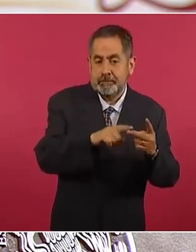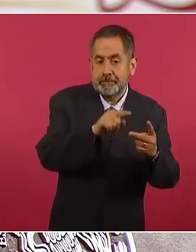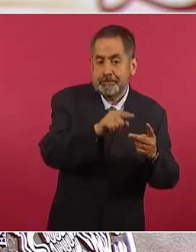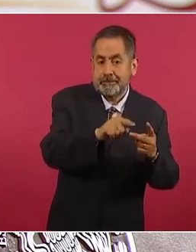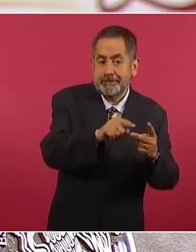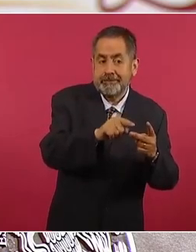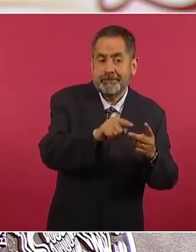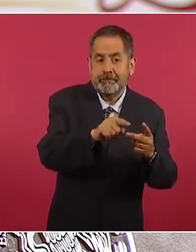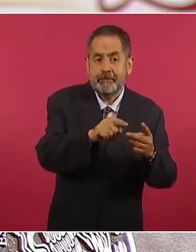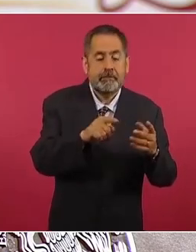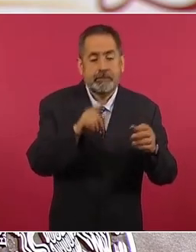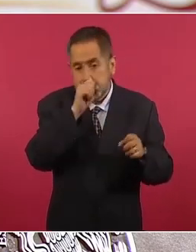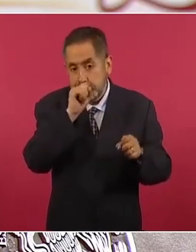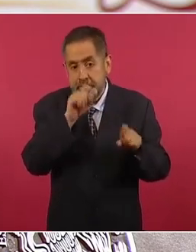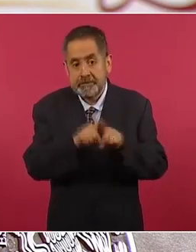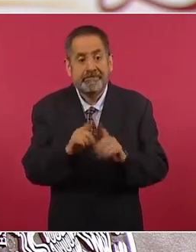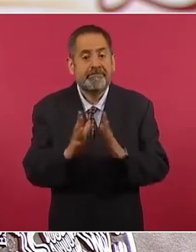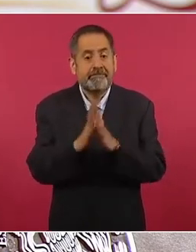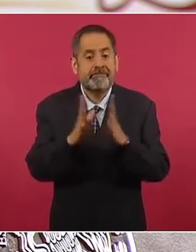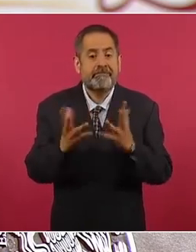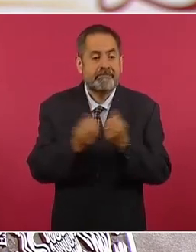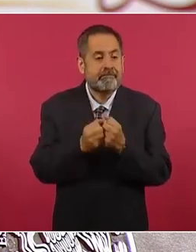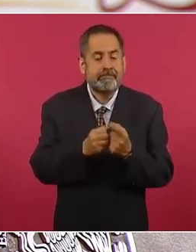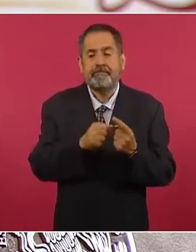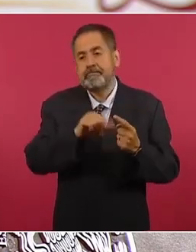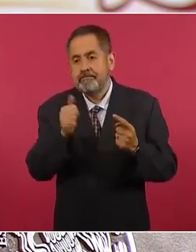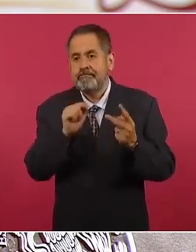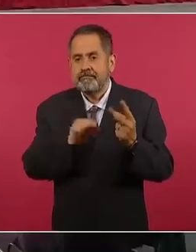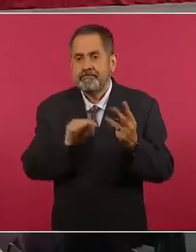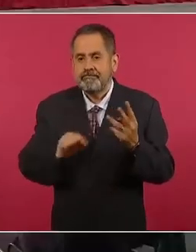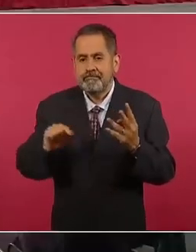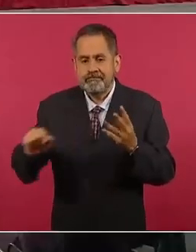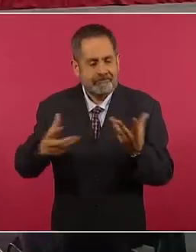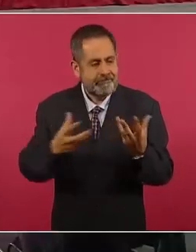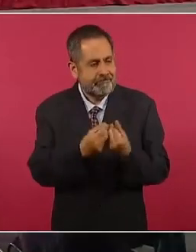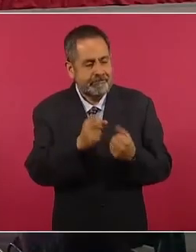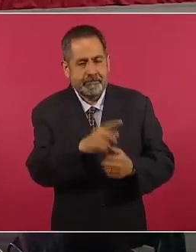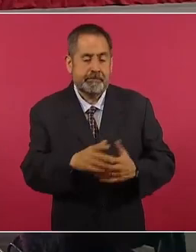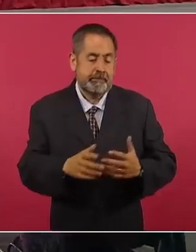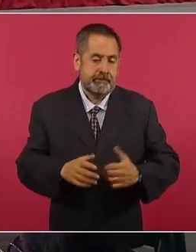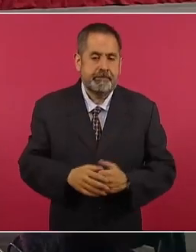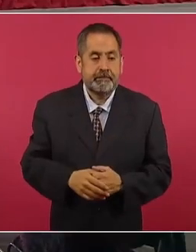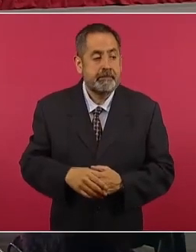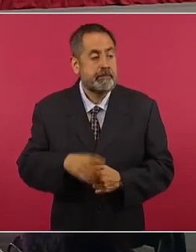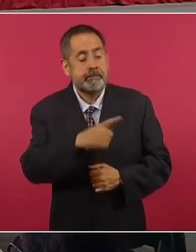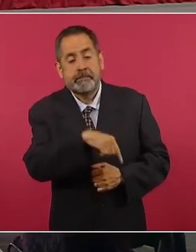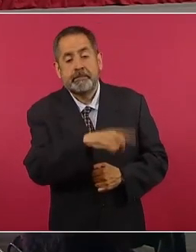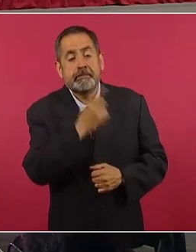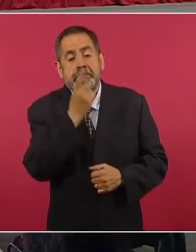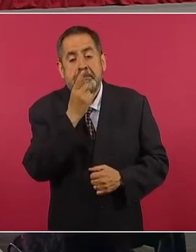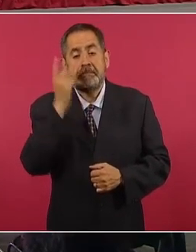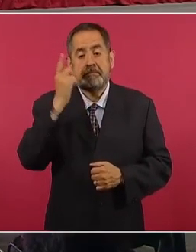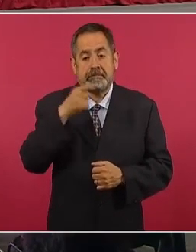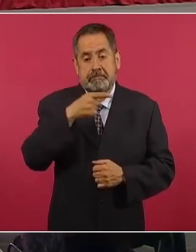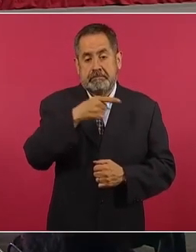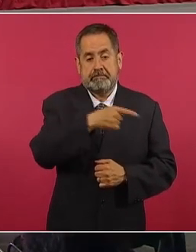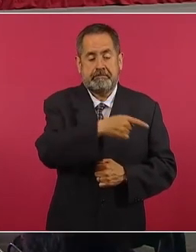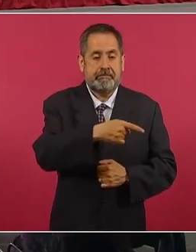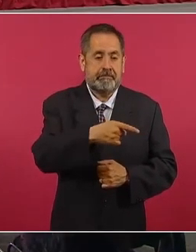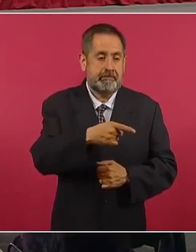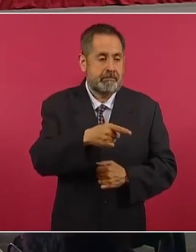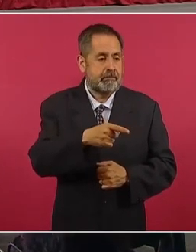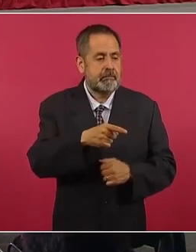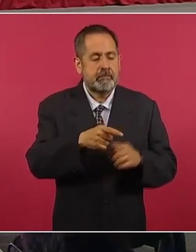las Fuerzas Armadas, sino que participaron en otras acciones. Dicen que la desaparición de los desaparecientes fue un